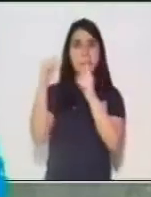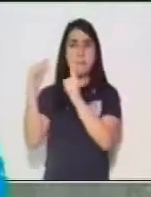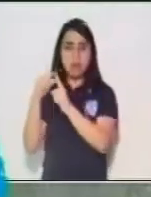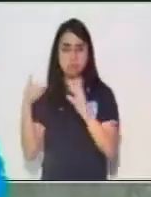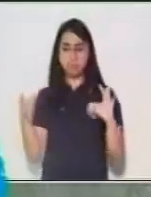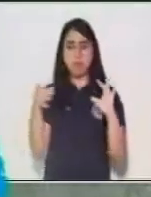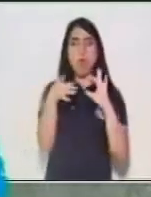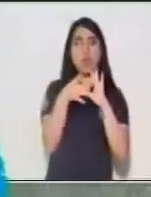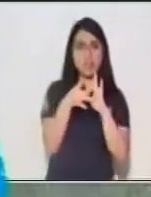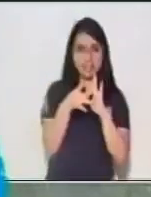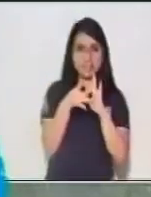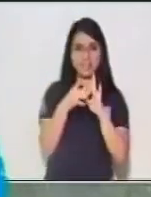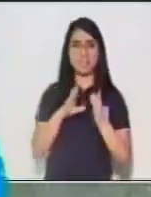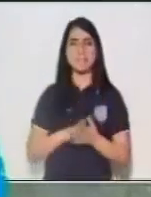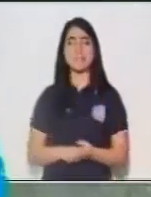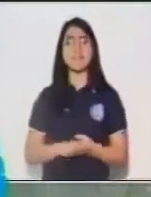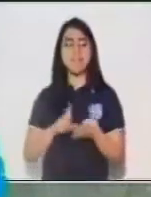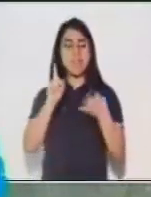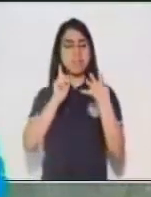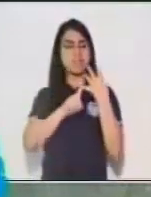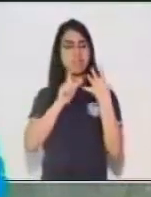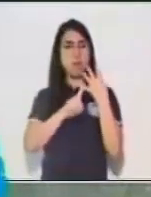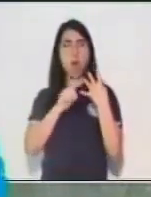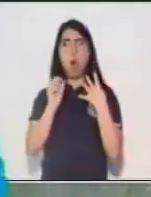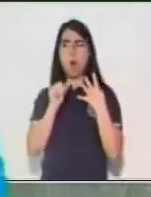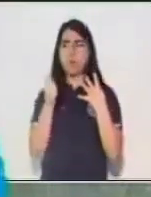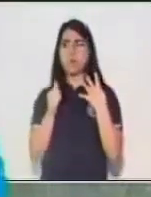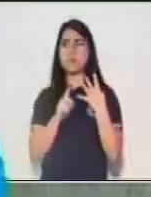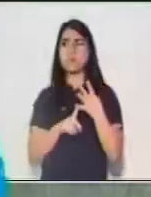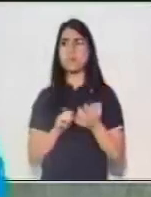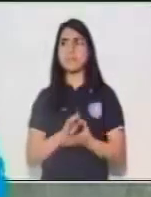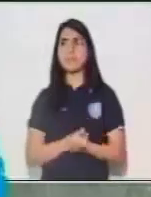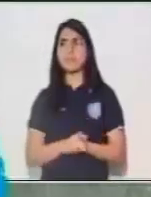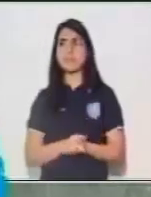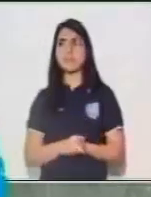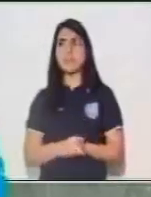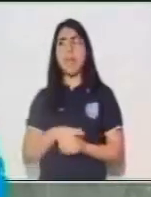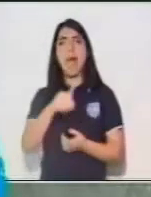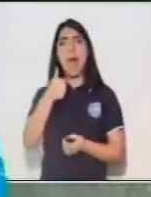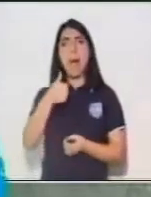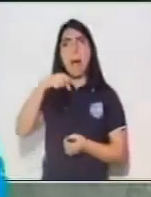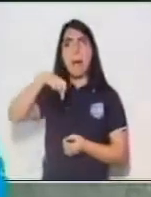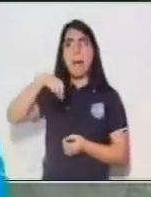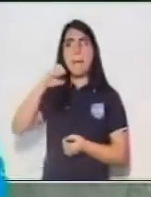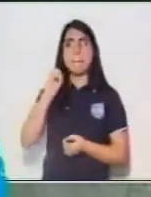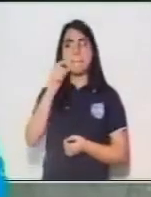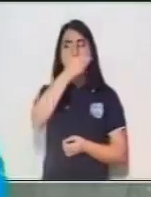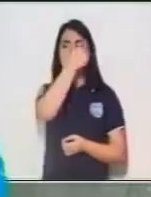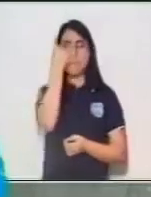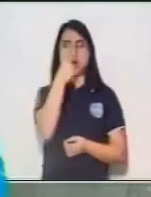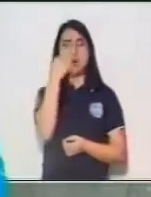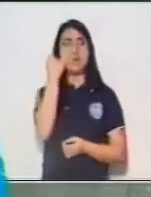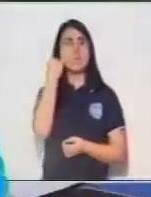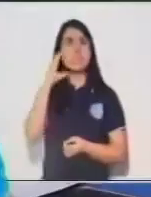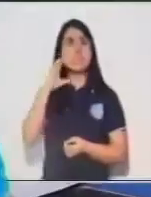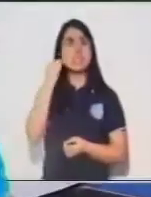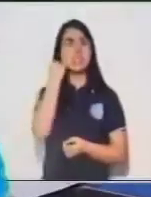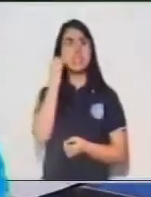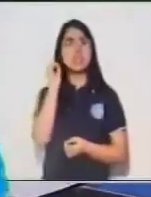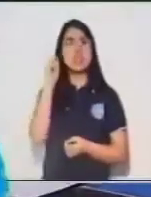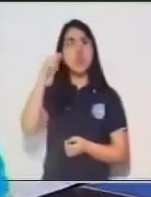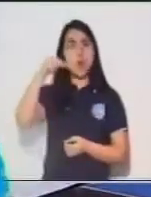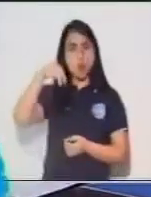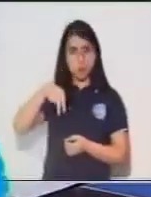que corresponde únicamente al sujeto está la aposición. Este modificador o esta unidad